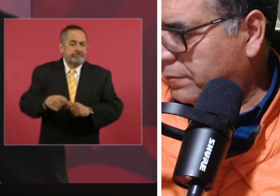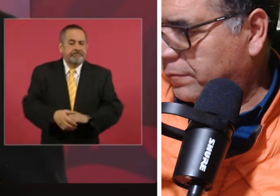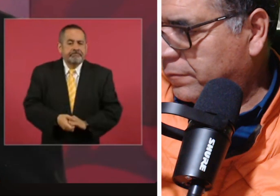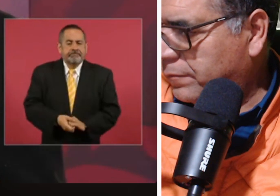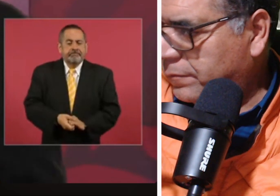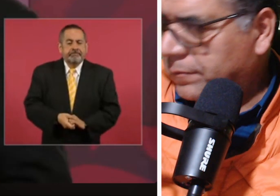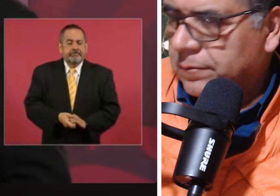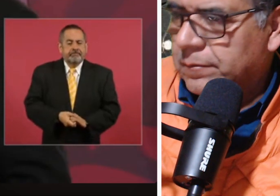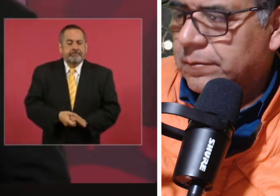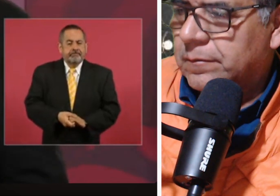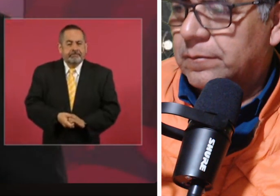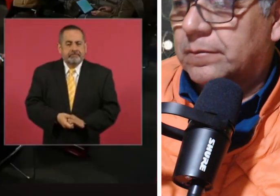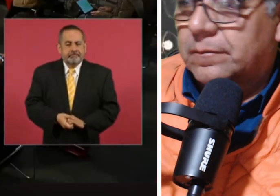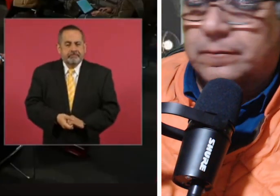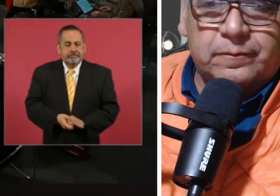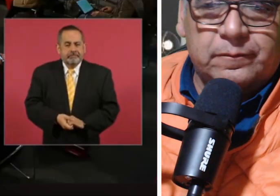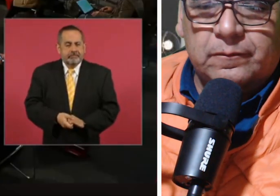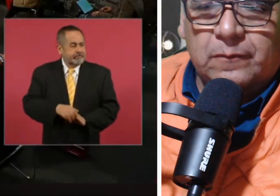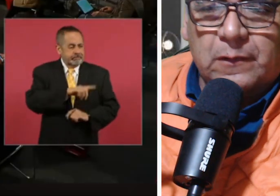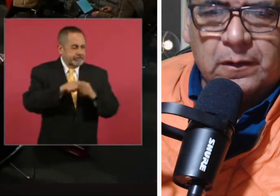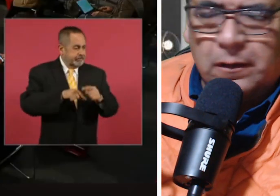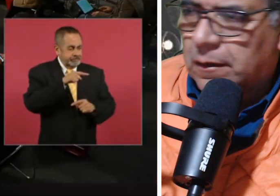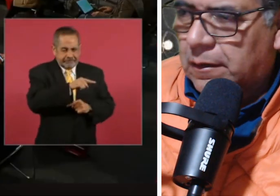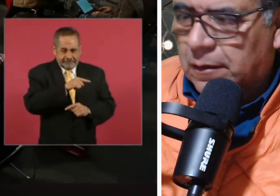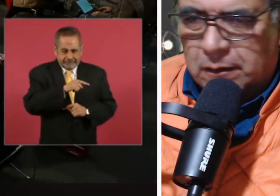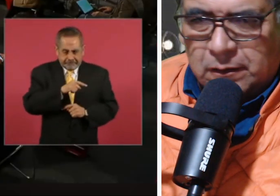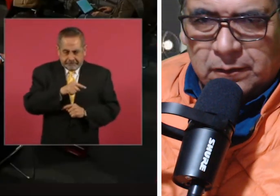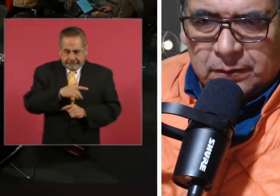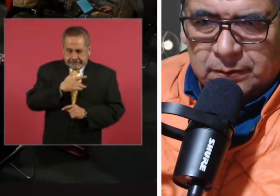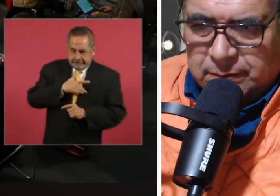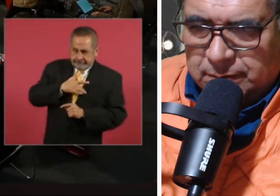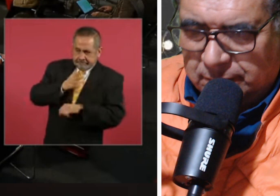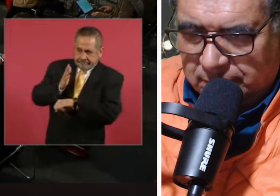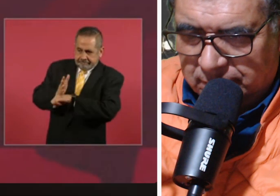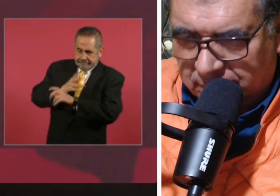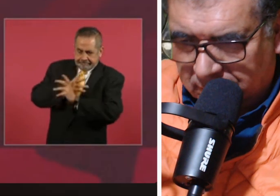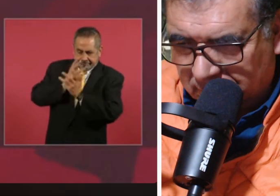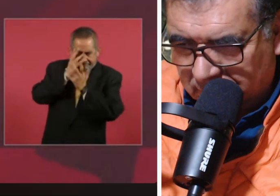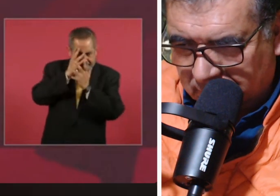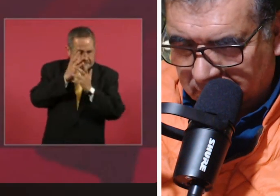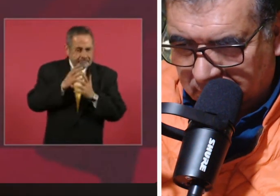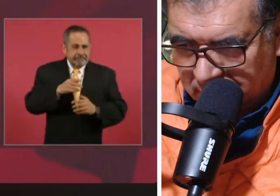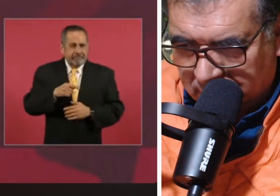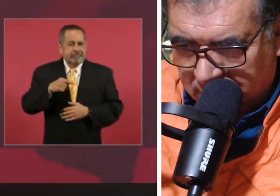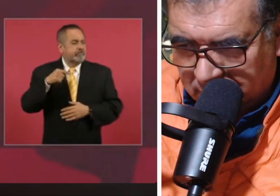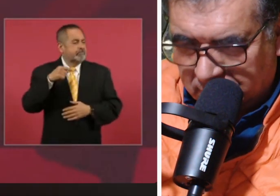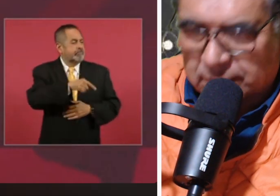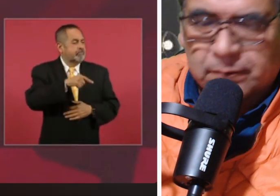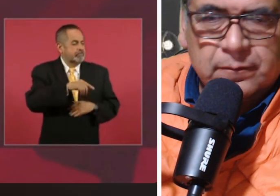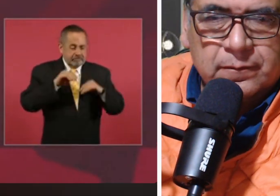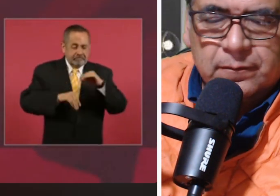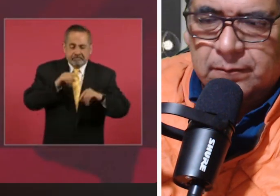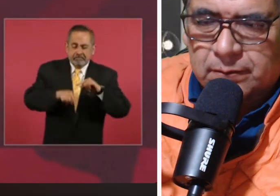les dio vergüenza y quitaron a quien hizo la manipulación claro